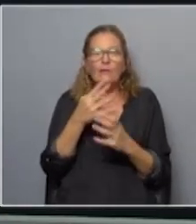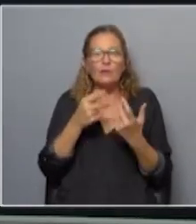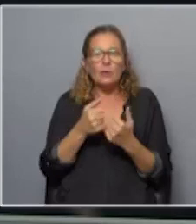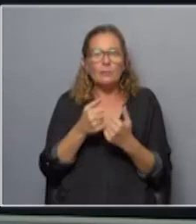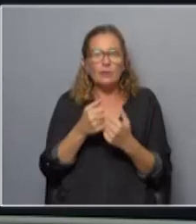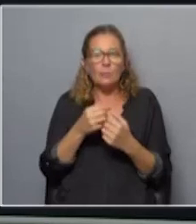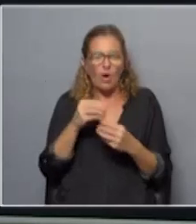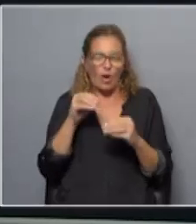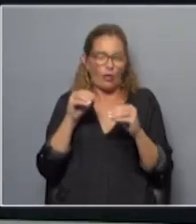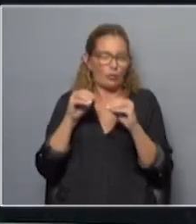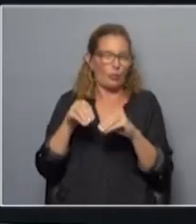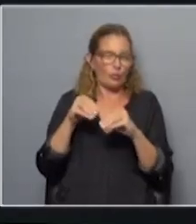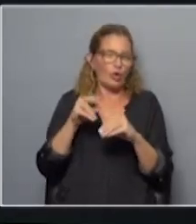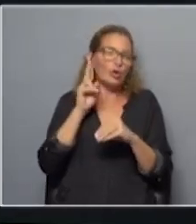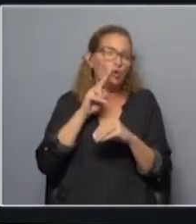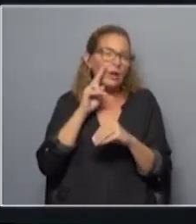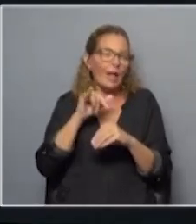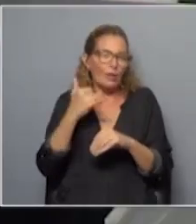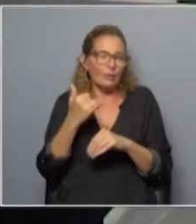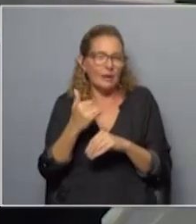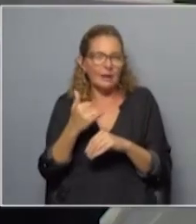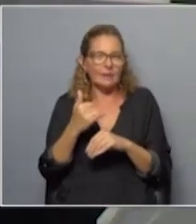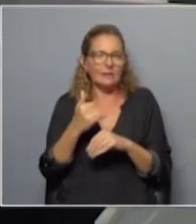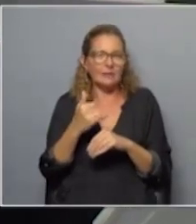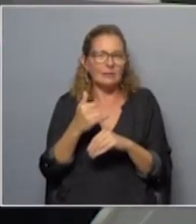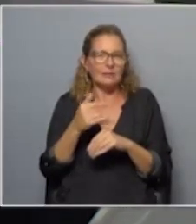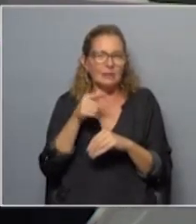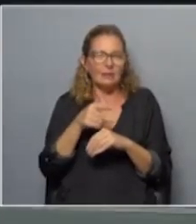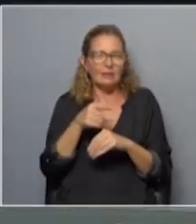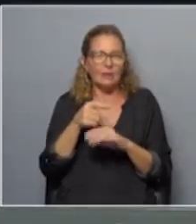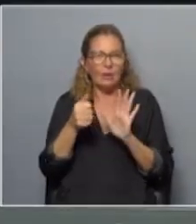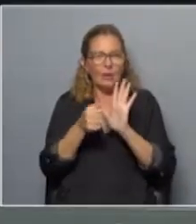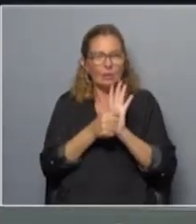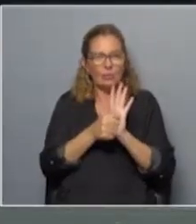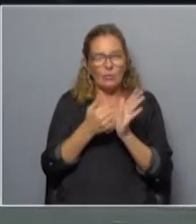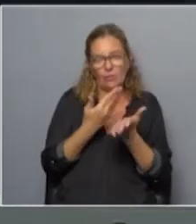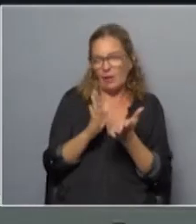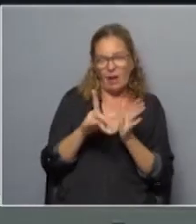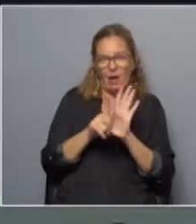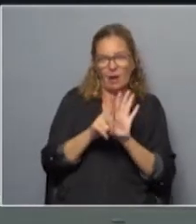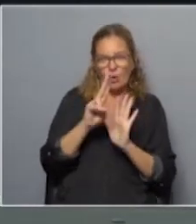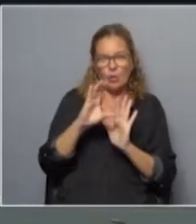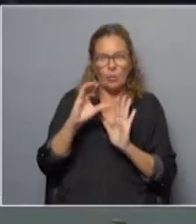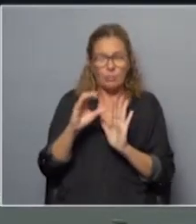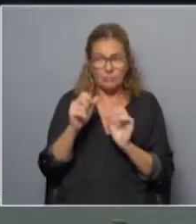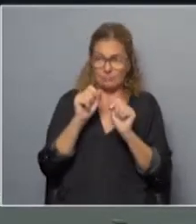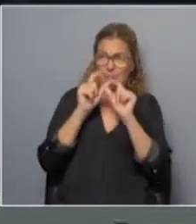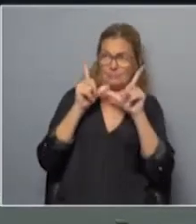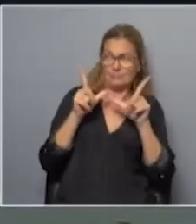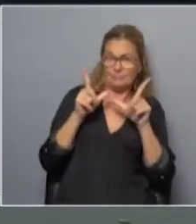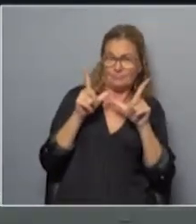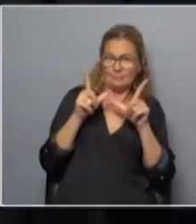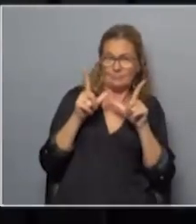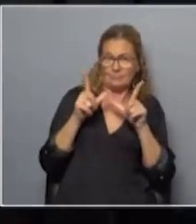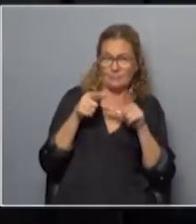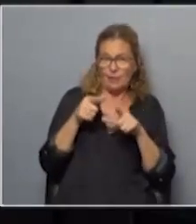están jugando sucio o no si el rosado o el celeste que entrarle a los artículos en sí de la look digo porque llama un poco la atención ese cerca